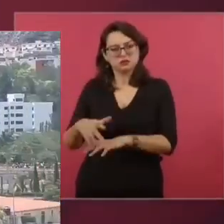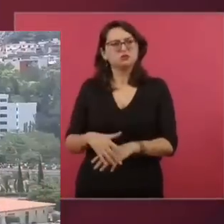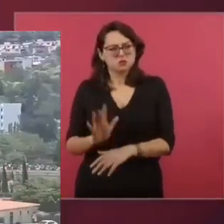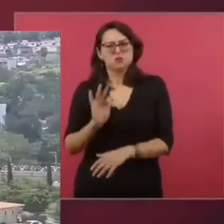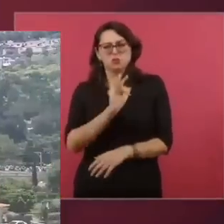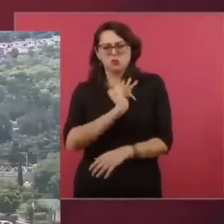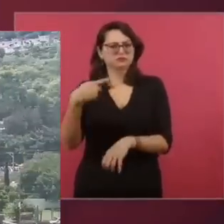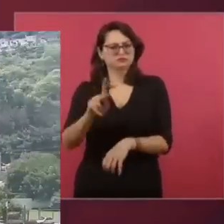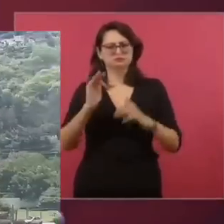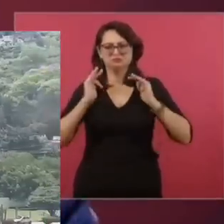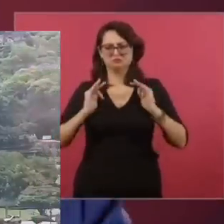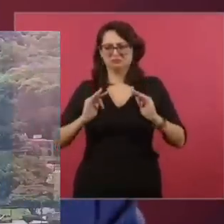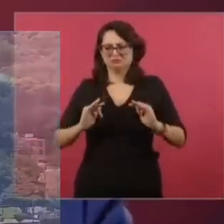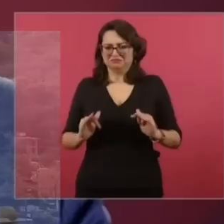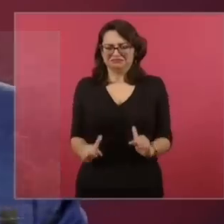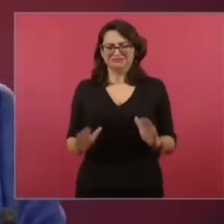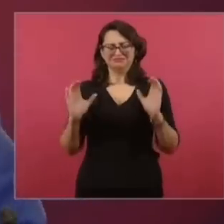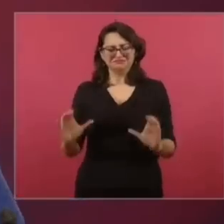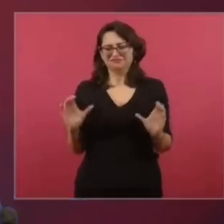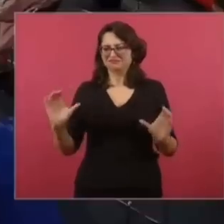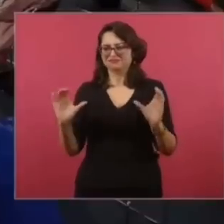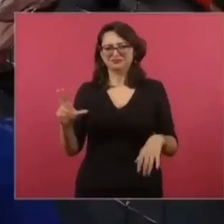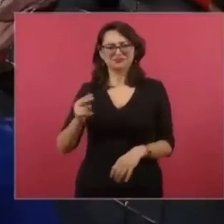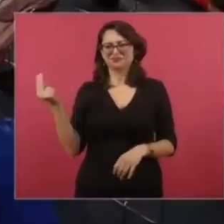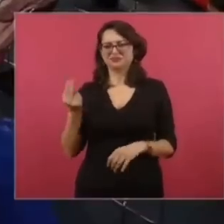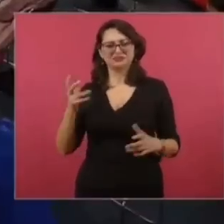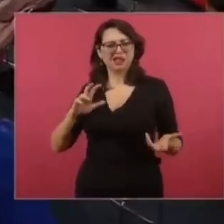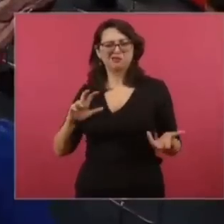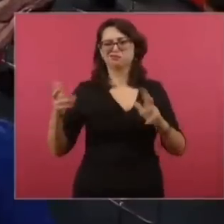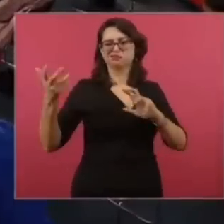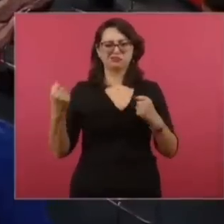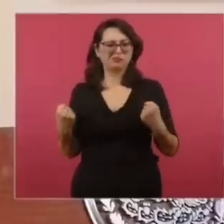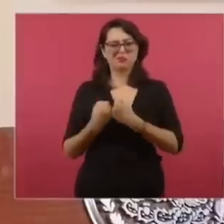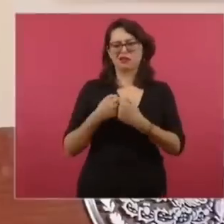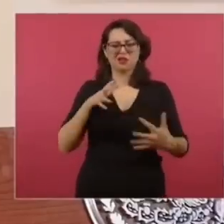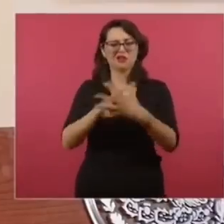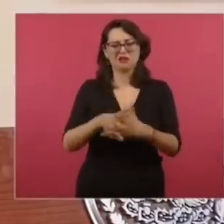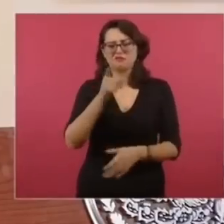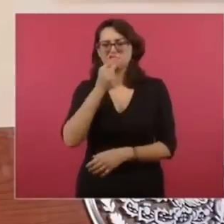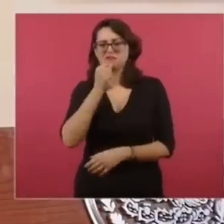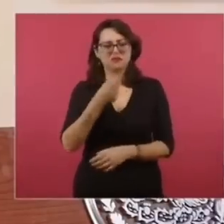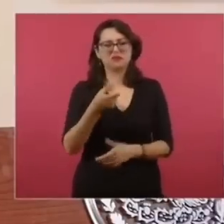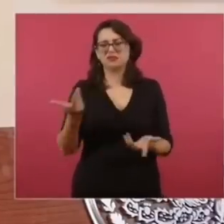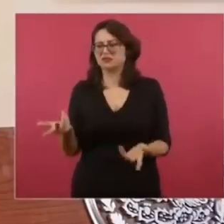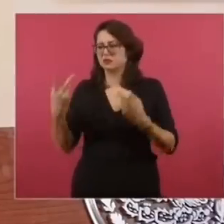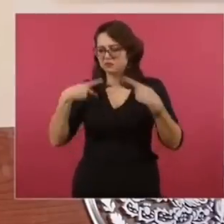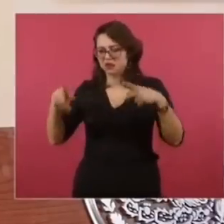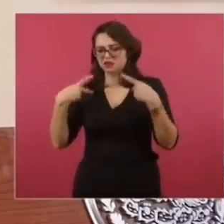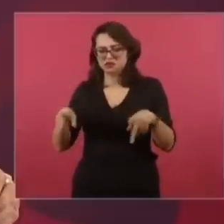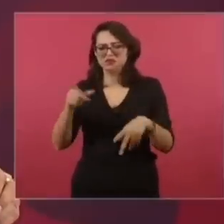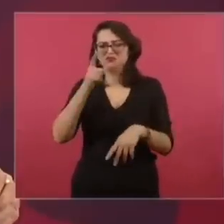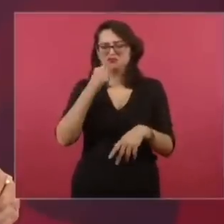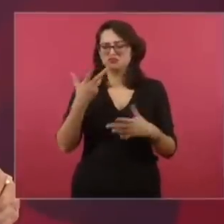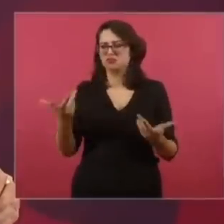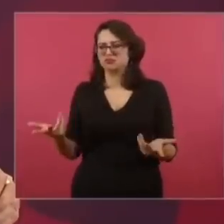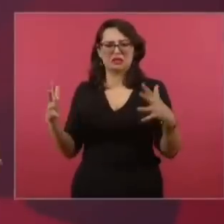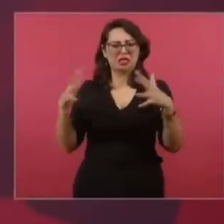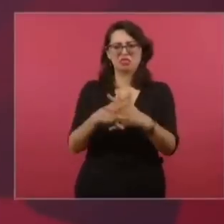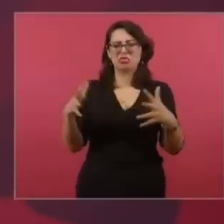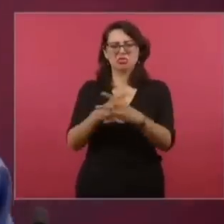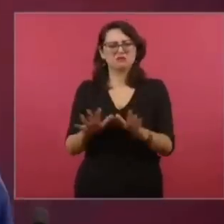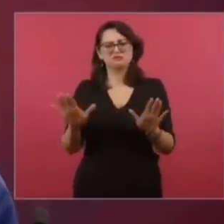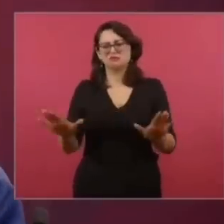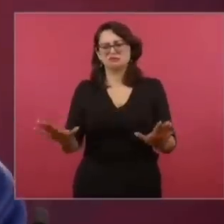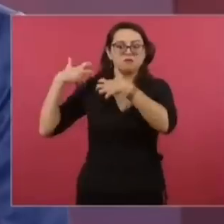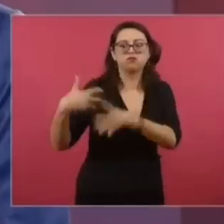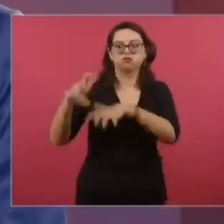con cuidado, no se confronten con los dirigentes de estos grupos, que se